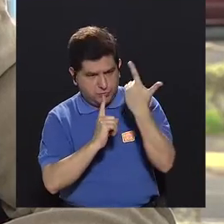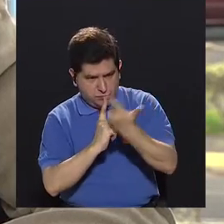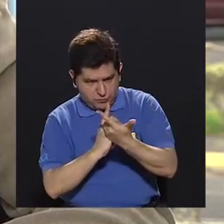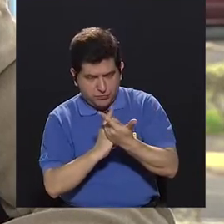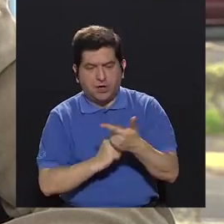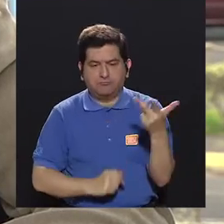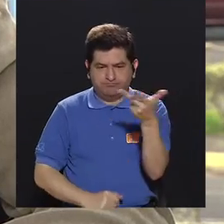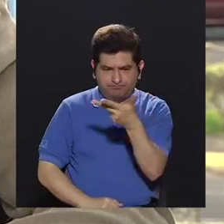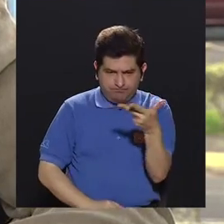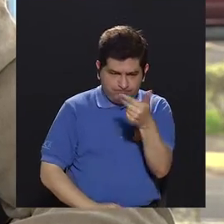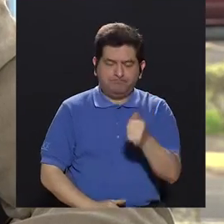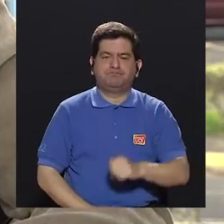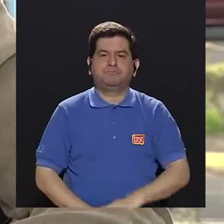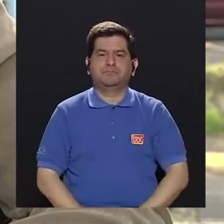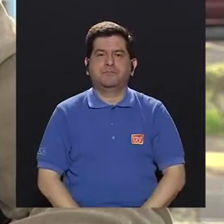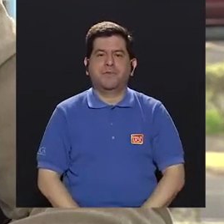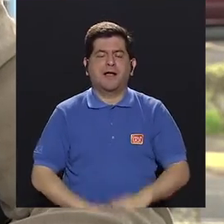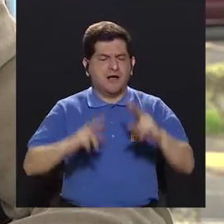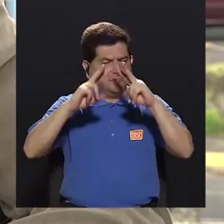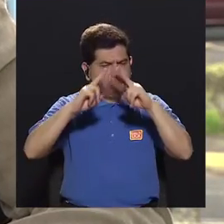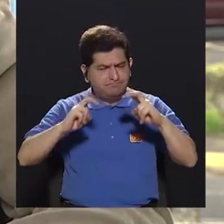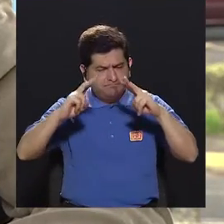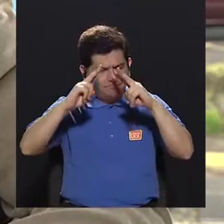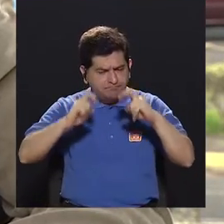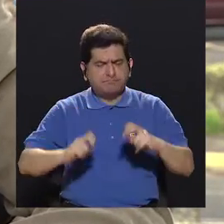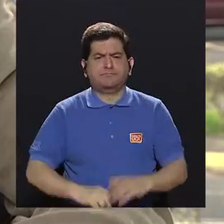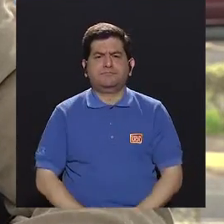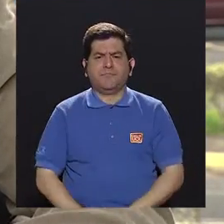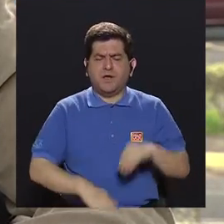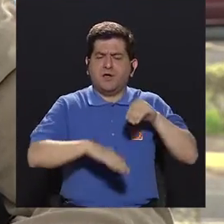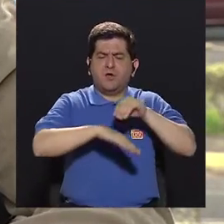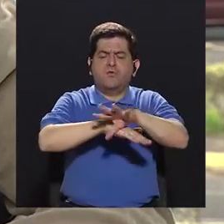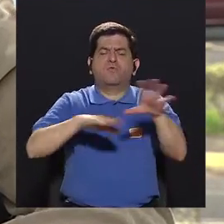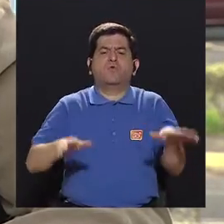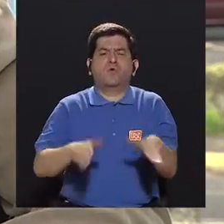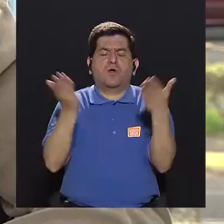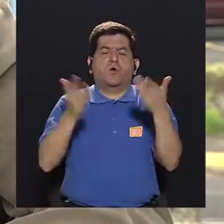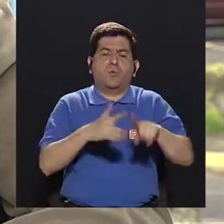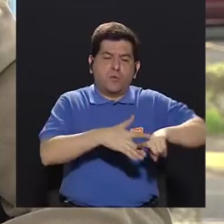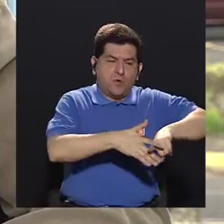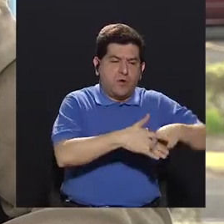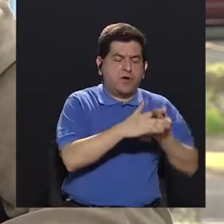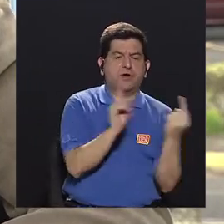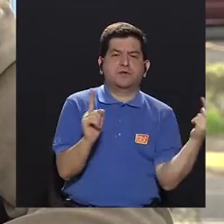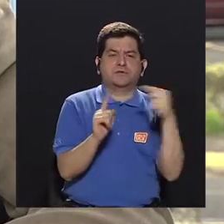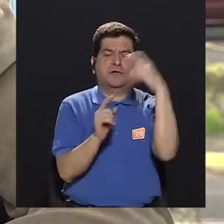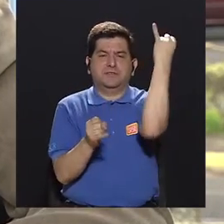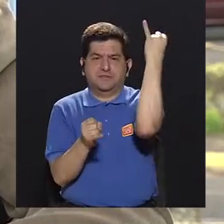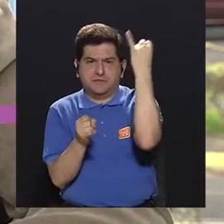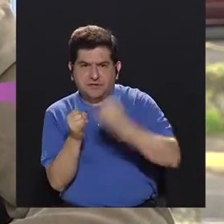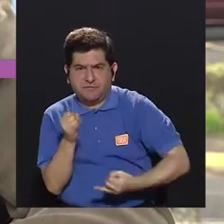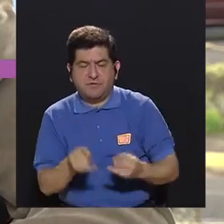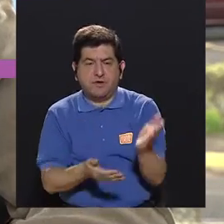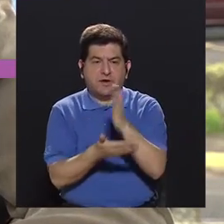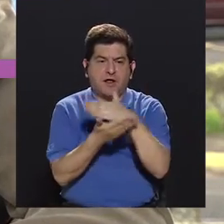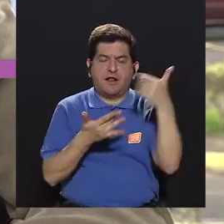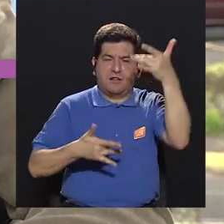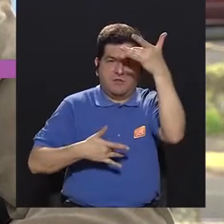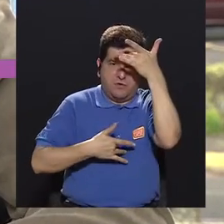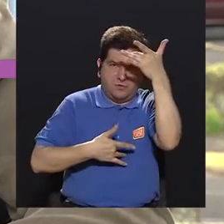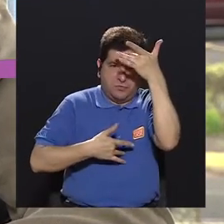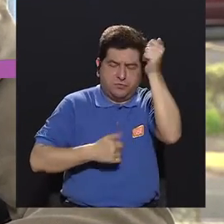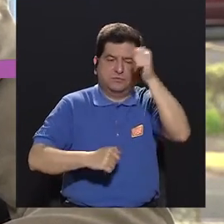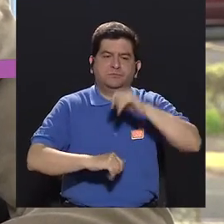y analizan cómo influye esto desde el comienzo hasta el fin de algunas